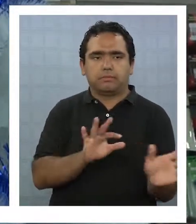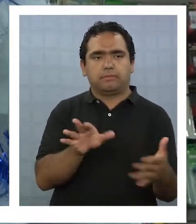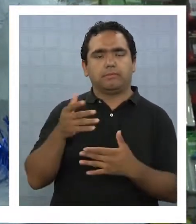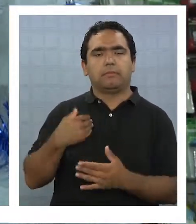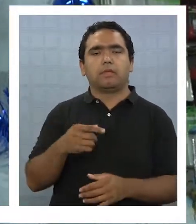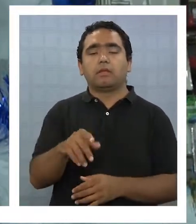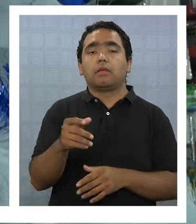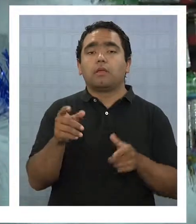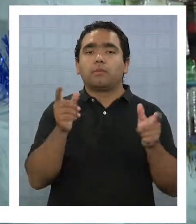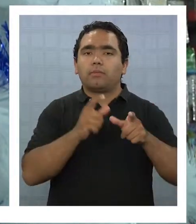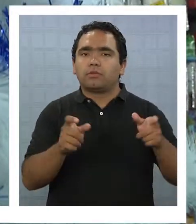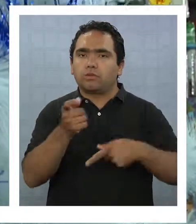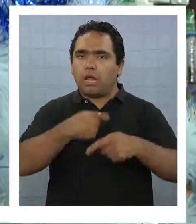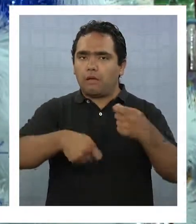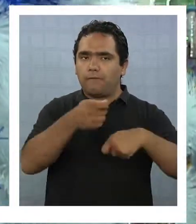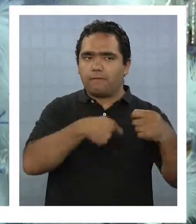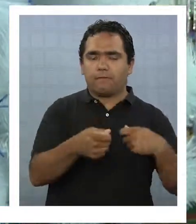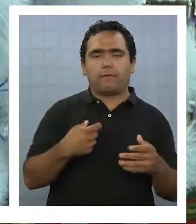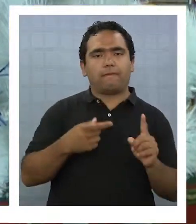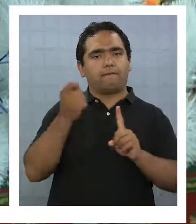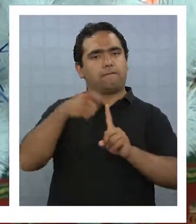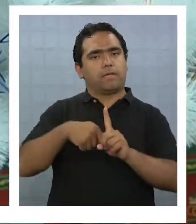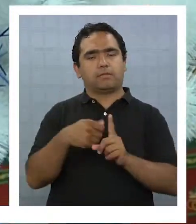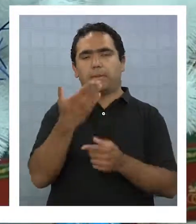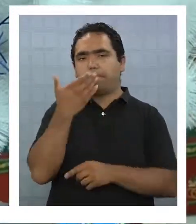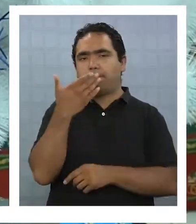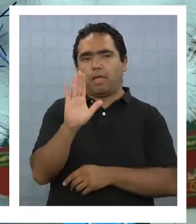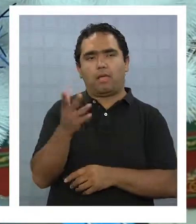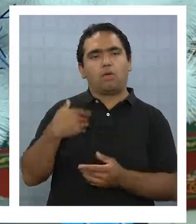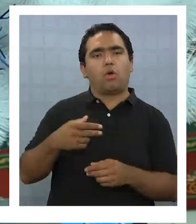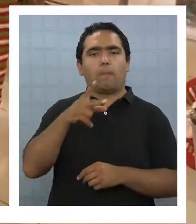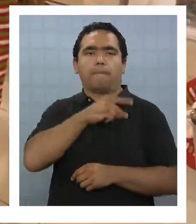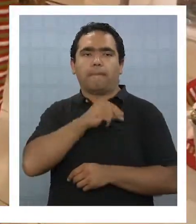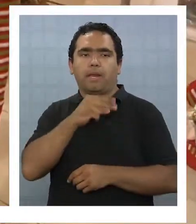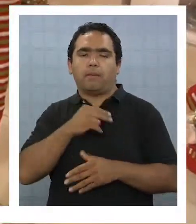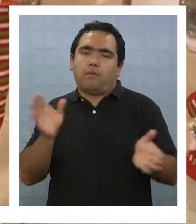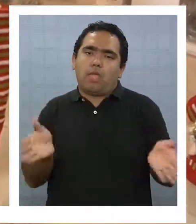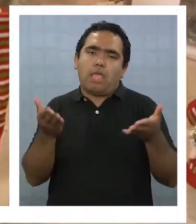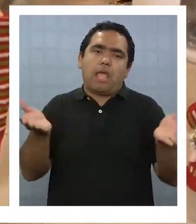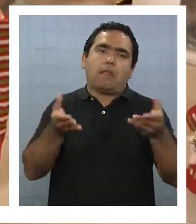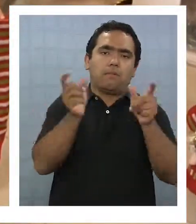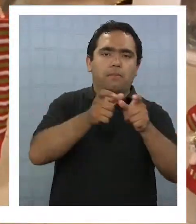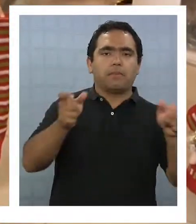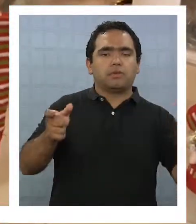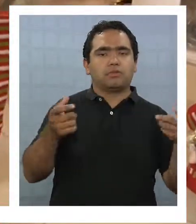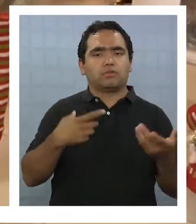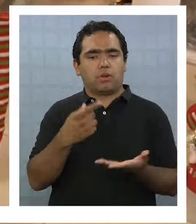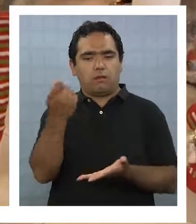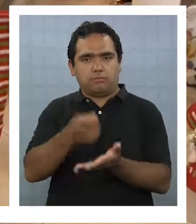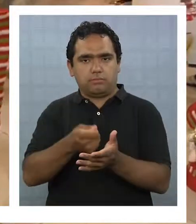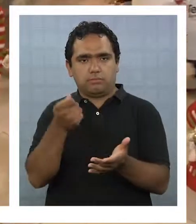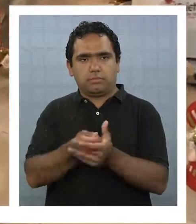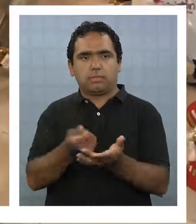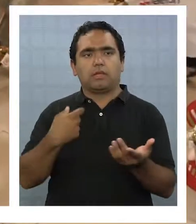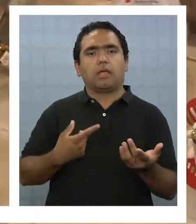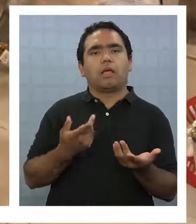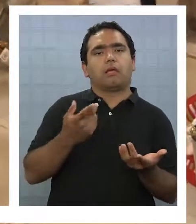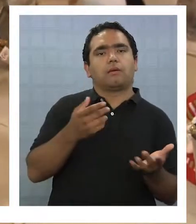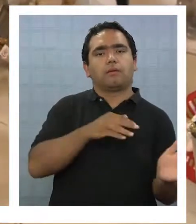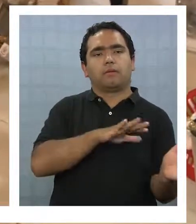comerciantes... ...esta es la mejor fecha para ofrecer premios... ...y así animar a los compradores... ...a gastar en sus locales.